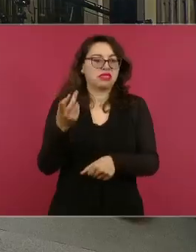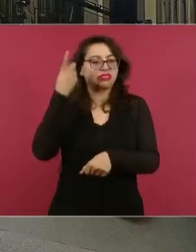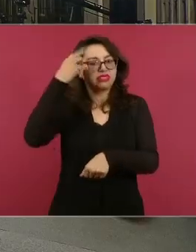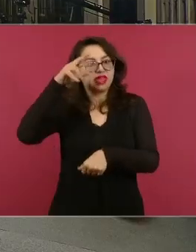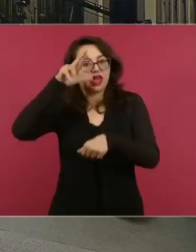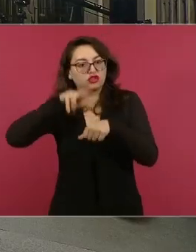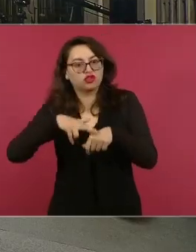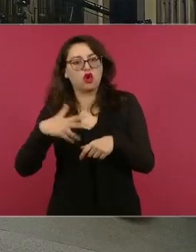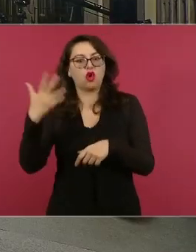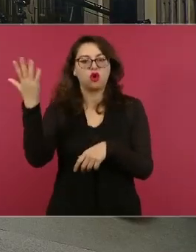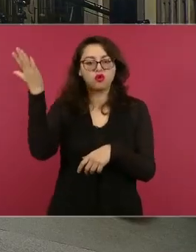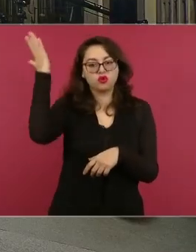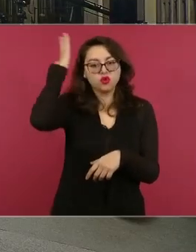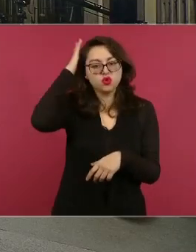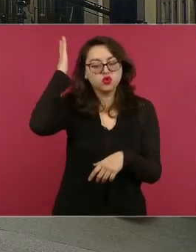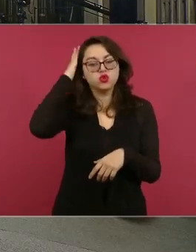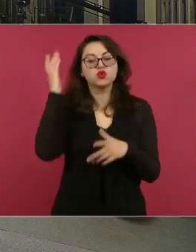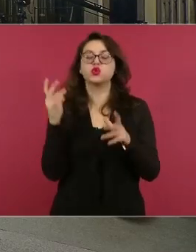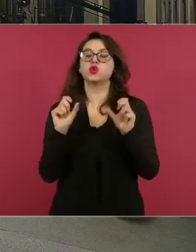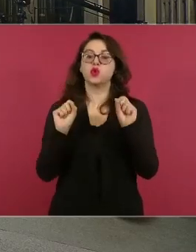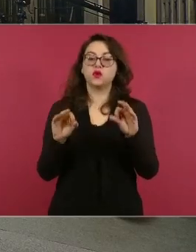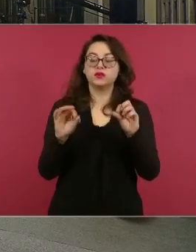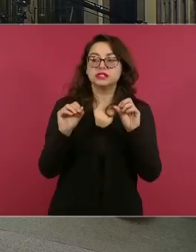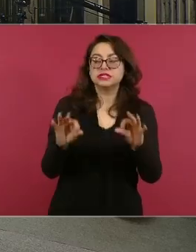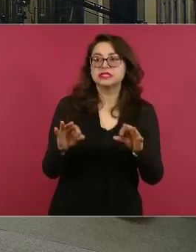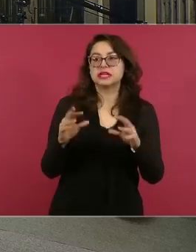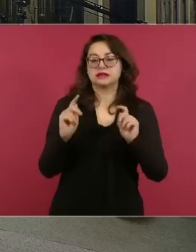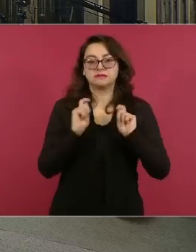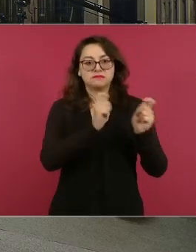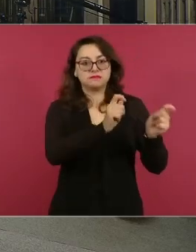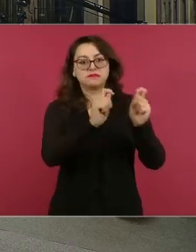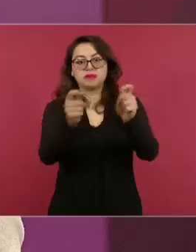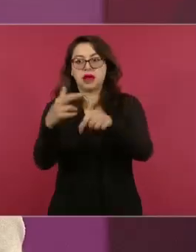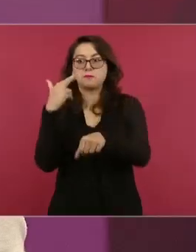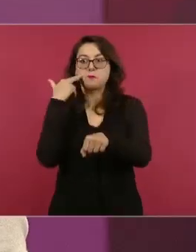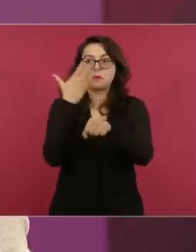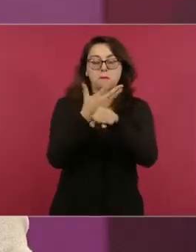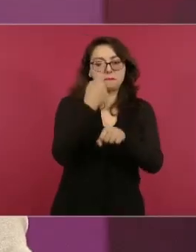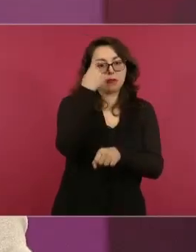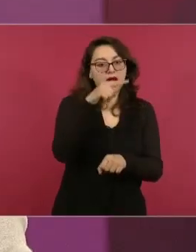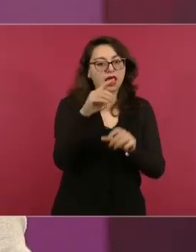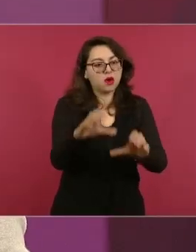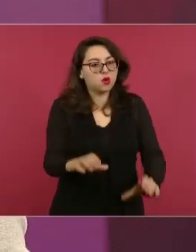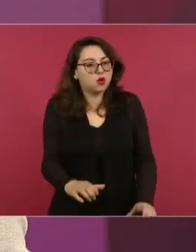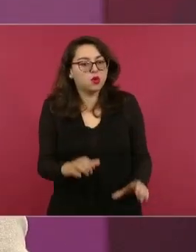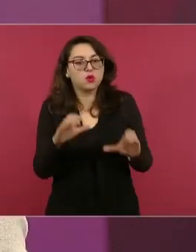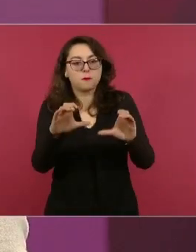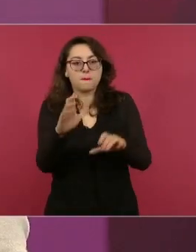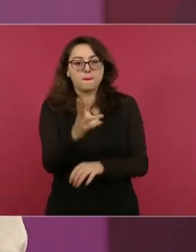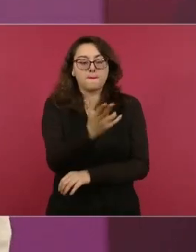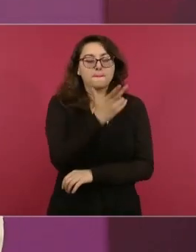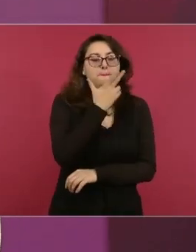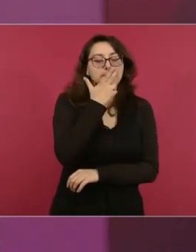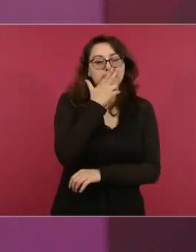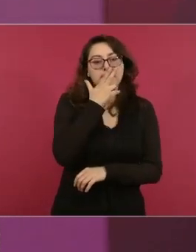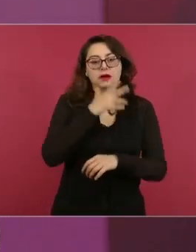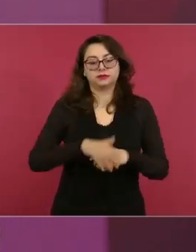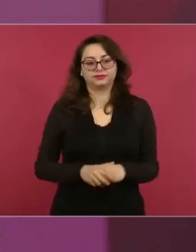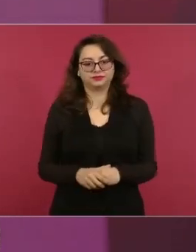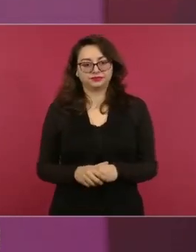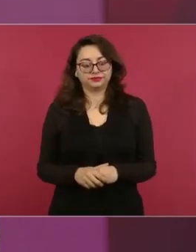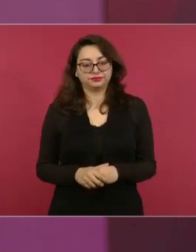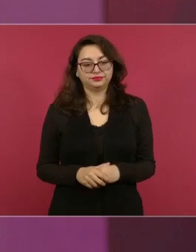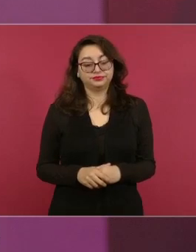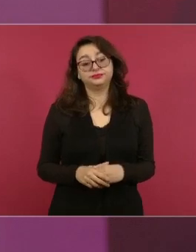posible que podamos tener este cuidado que mencionó nuestro presidente. Inicio, inicio compartiendo e informando las